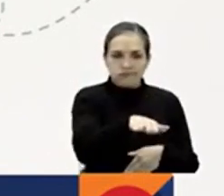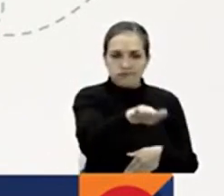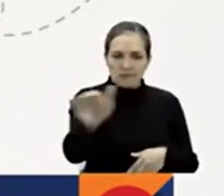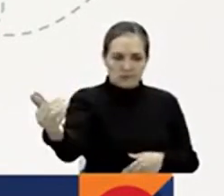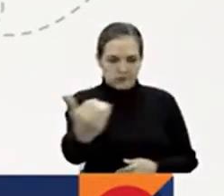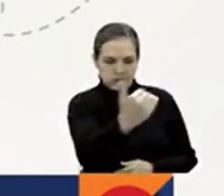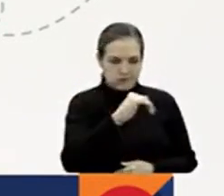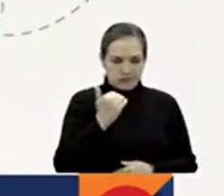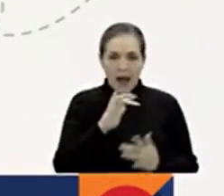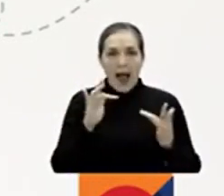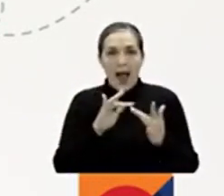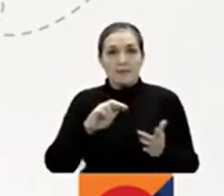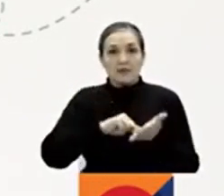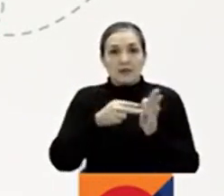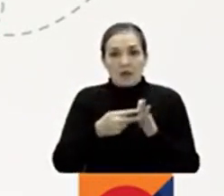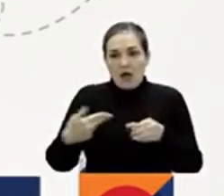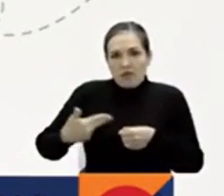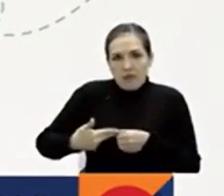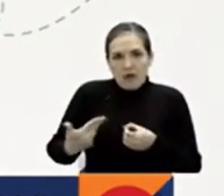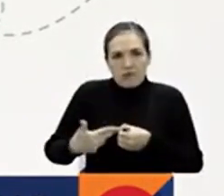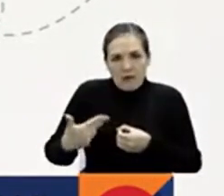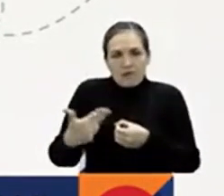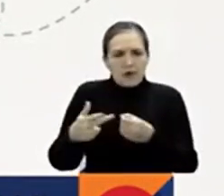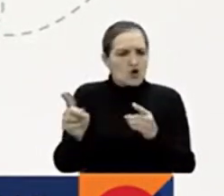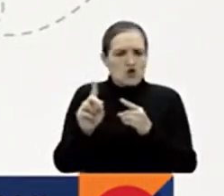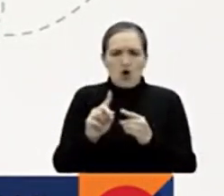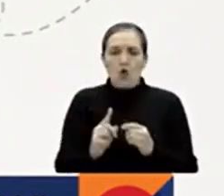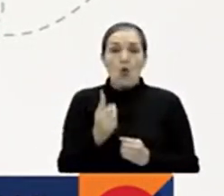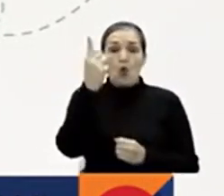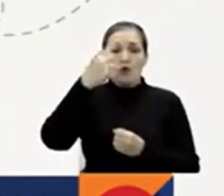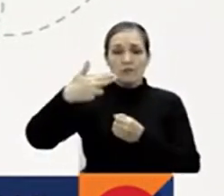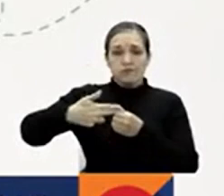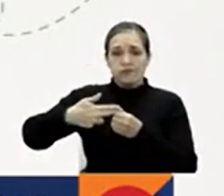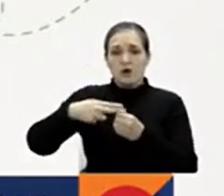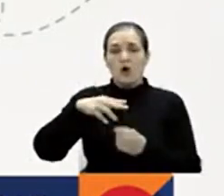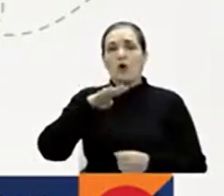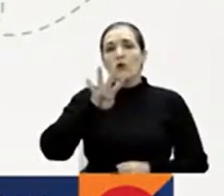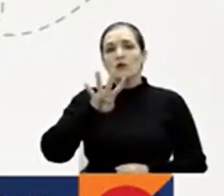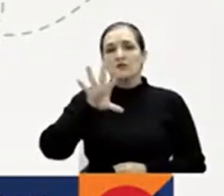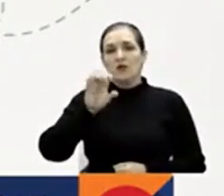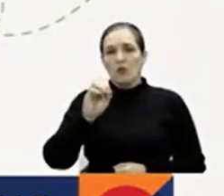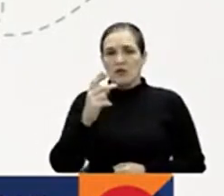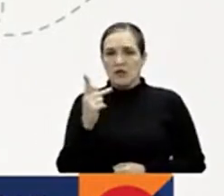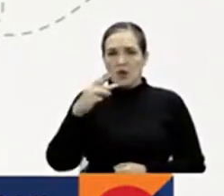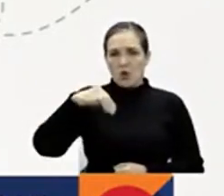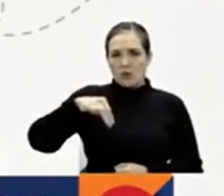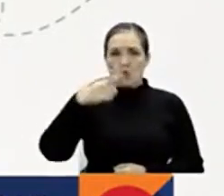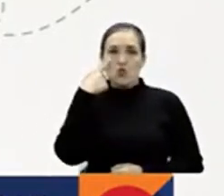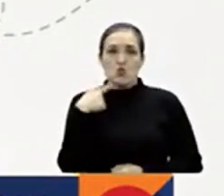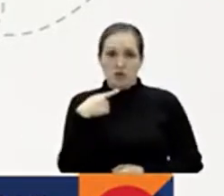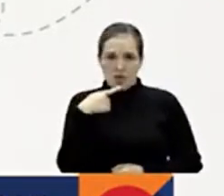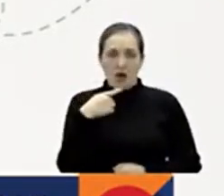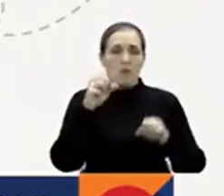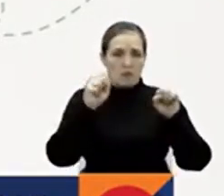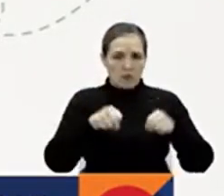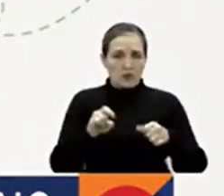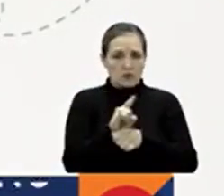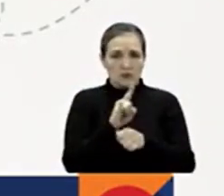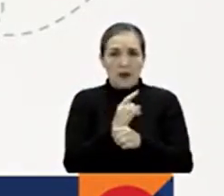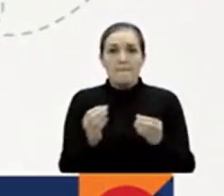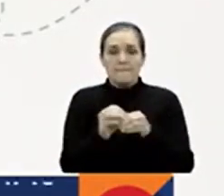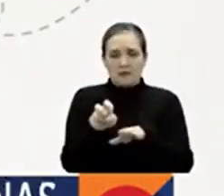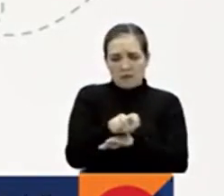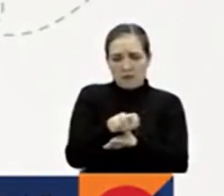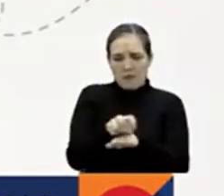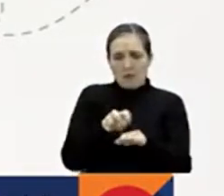autonomía tiene? Y esto, con una sola carga de hidrógeno, podría transportar unos 98.500